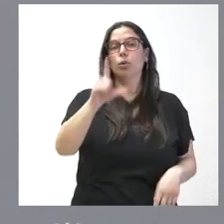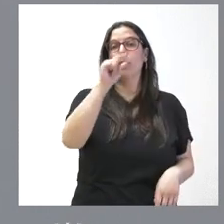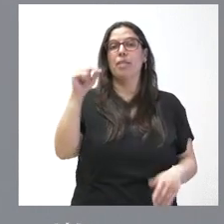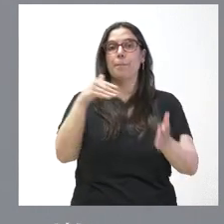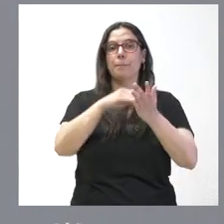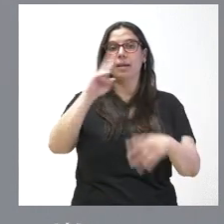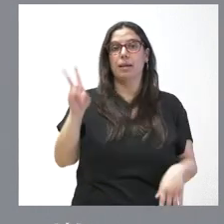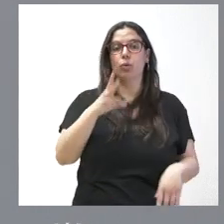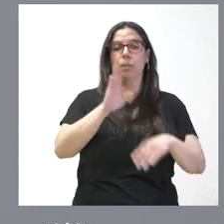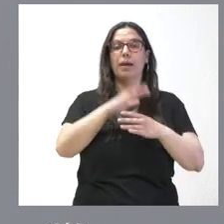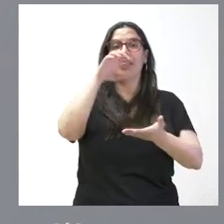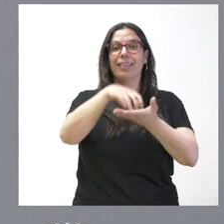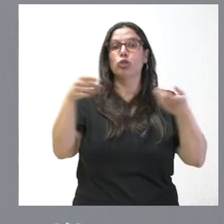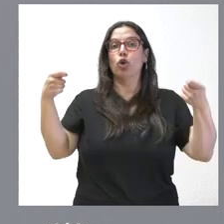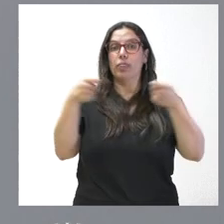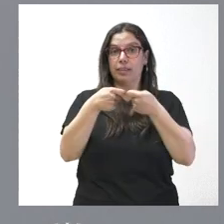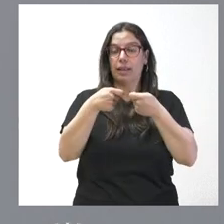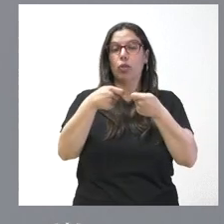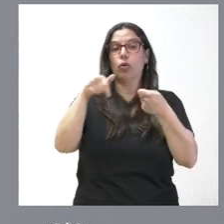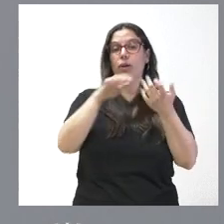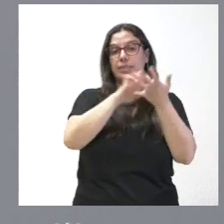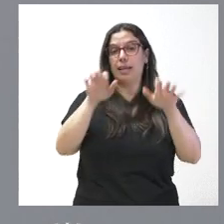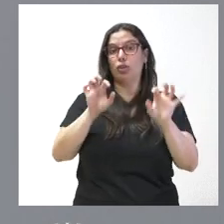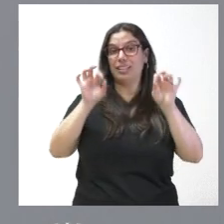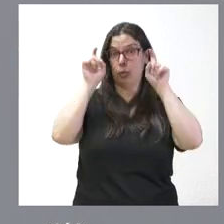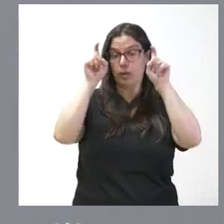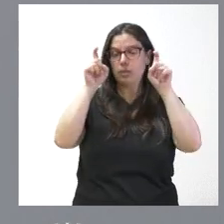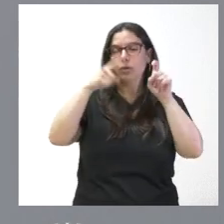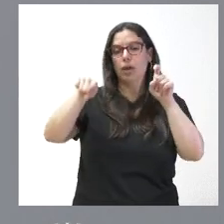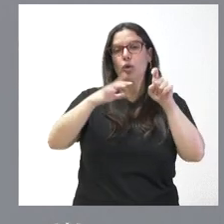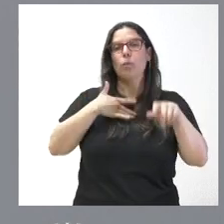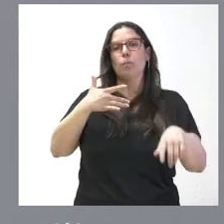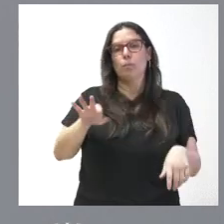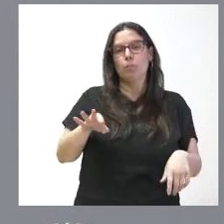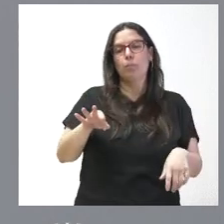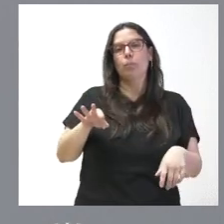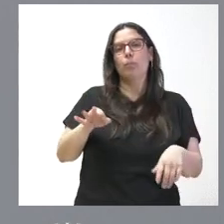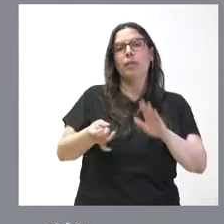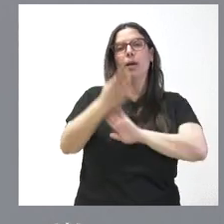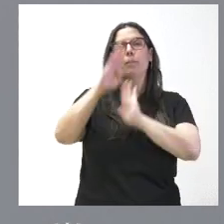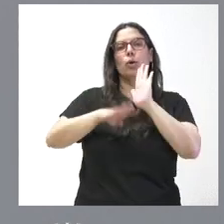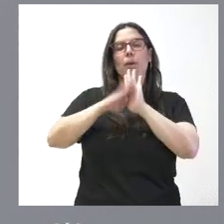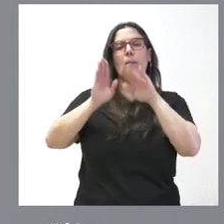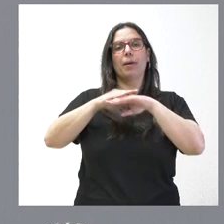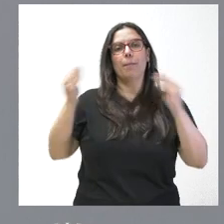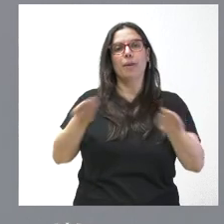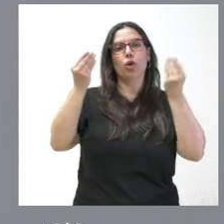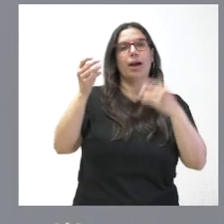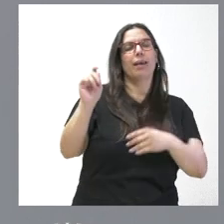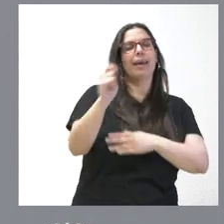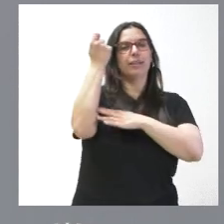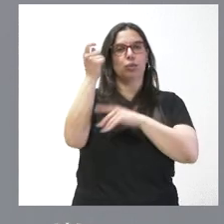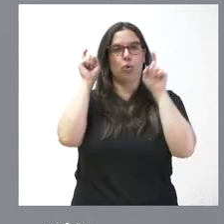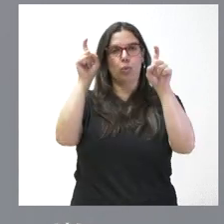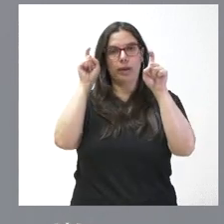para que los centros concertados de Castilla y León, en el ámbito educativo, implementen el programa para la mejora del éxito educativo. Esta